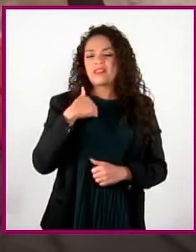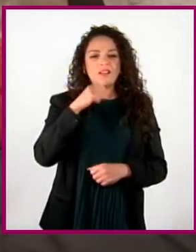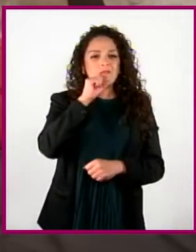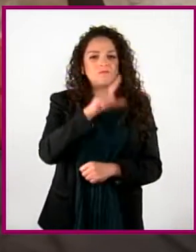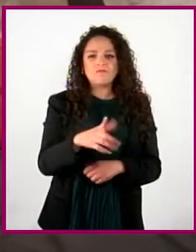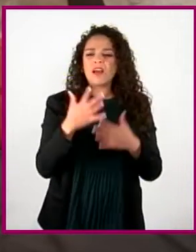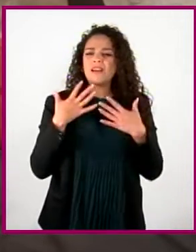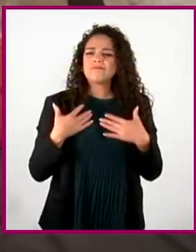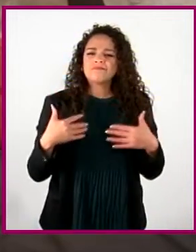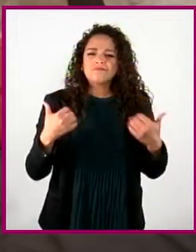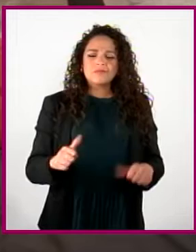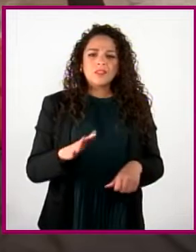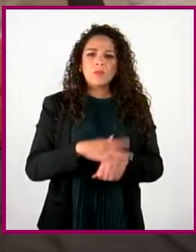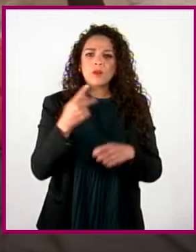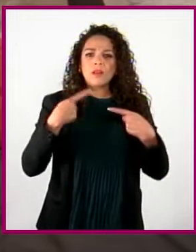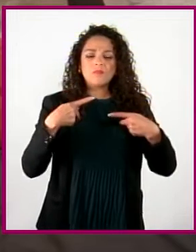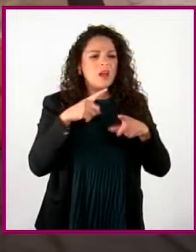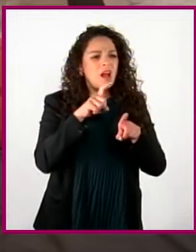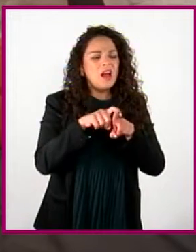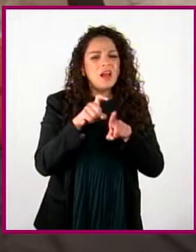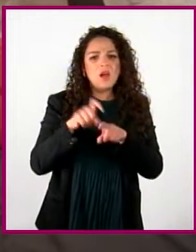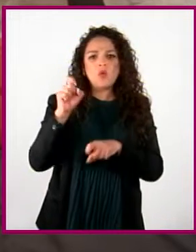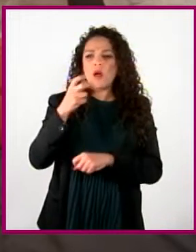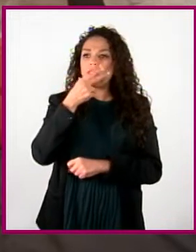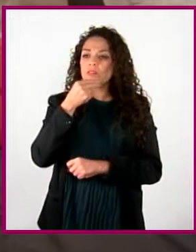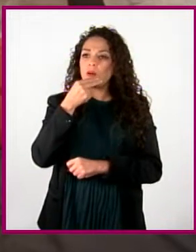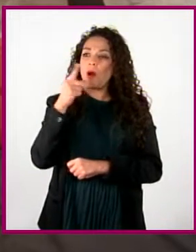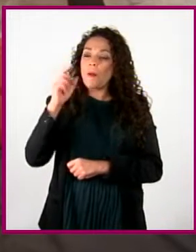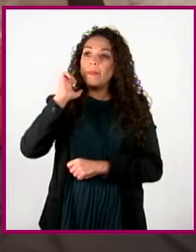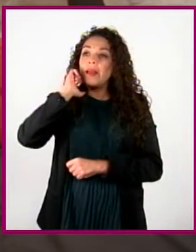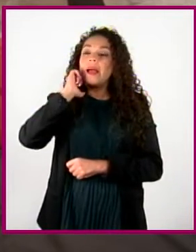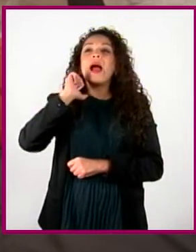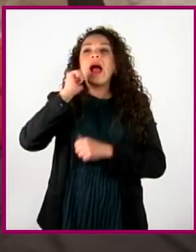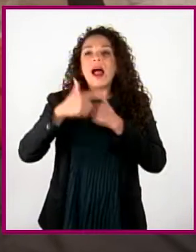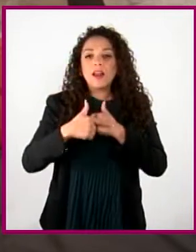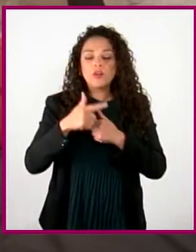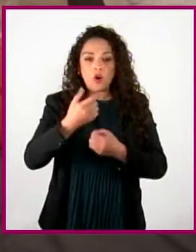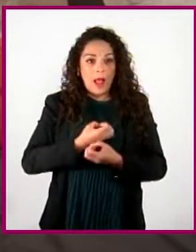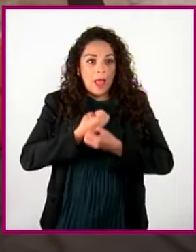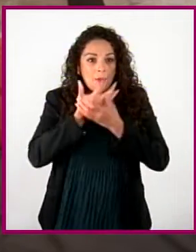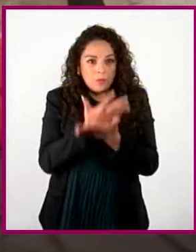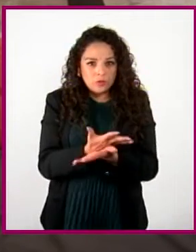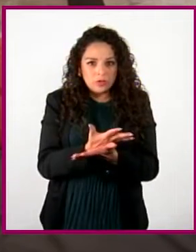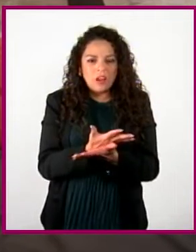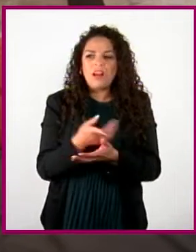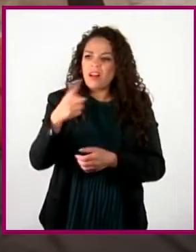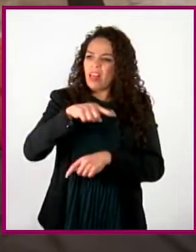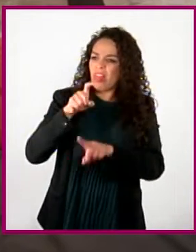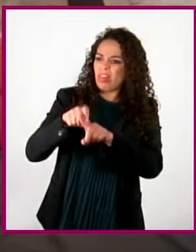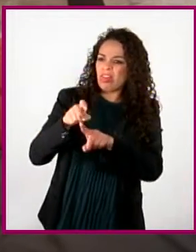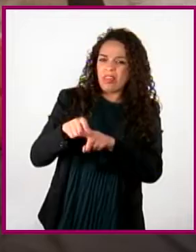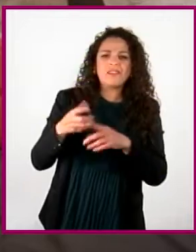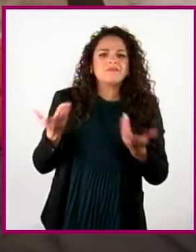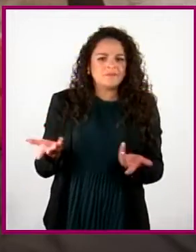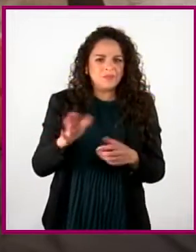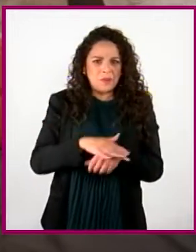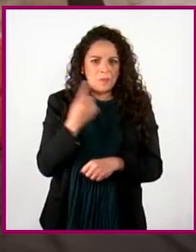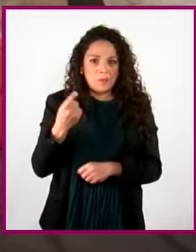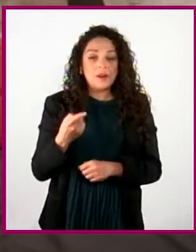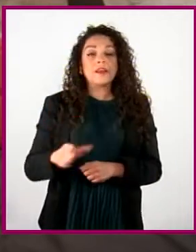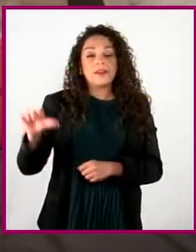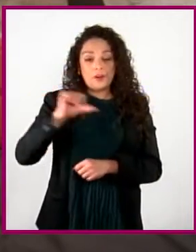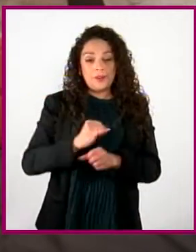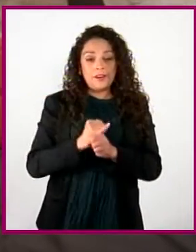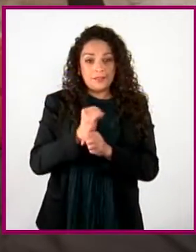por qué mucha gente se burla cuando los hombres expresan sus emociones. Así que hoy vamos a averiguar más sobre este tema, que tiene toda